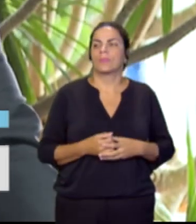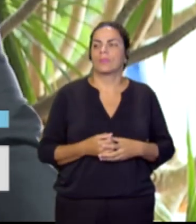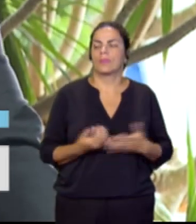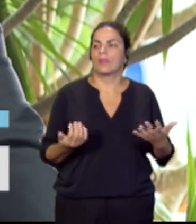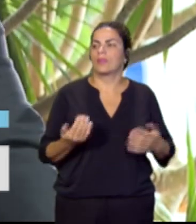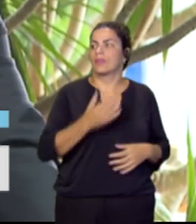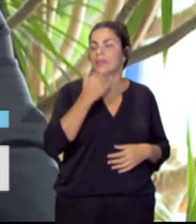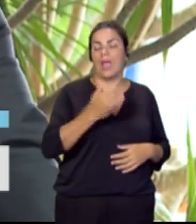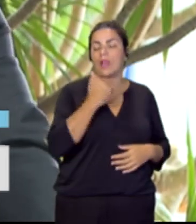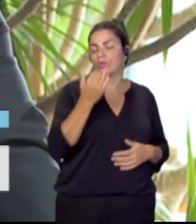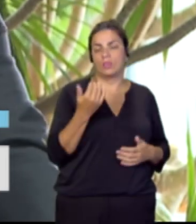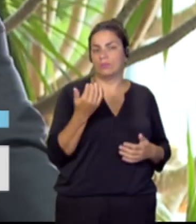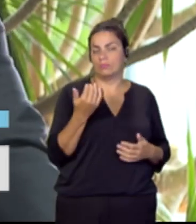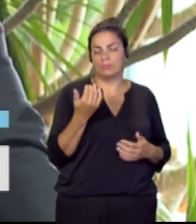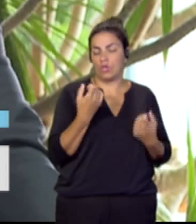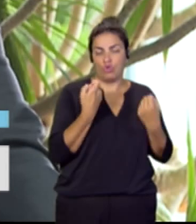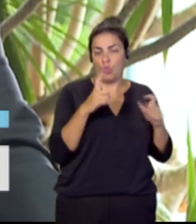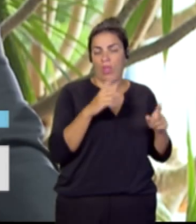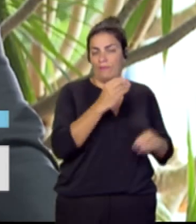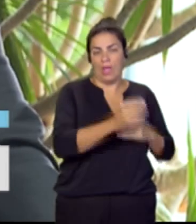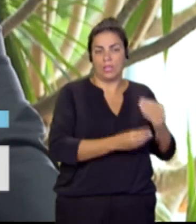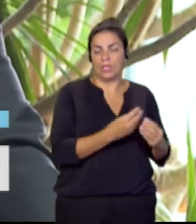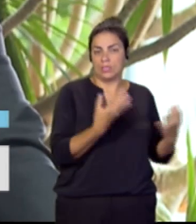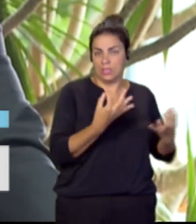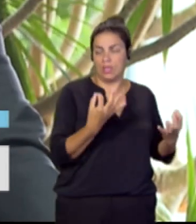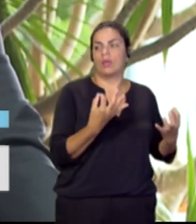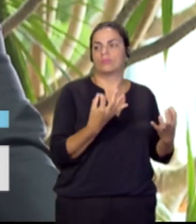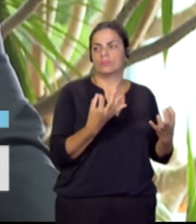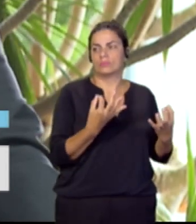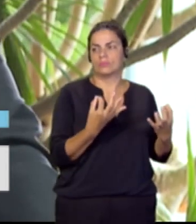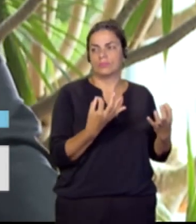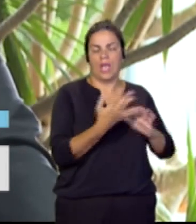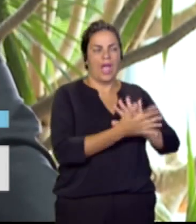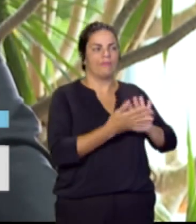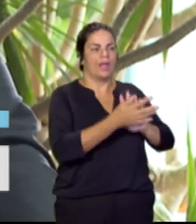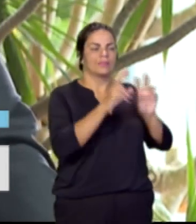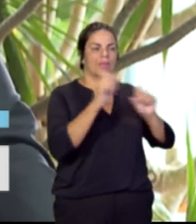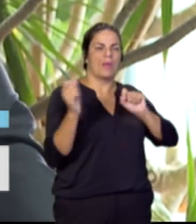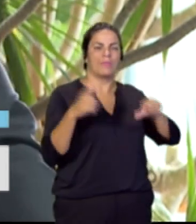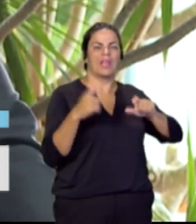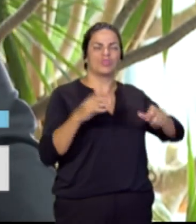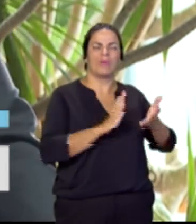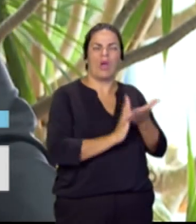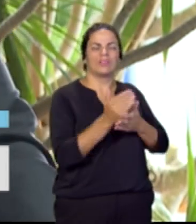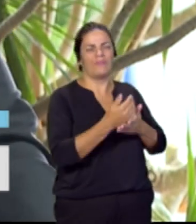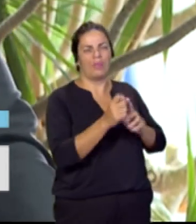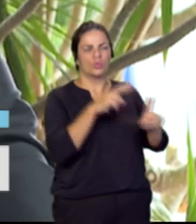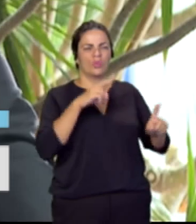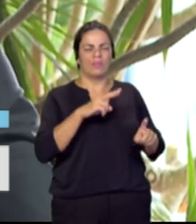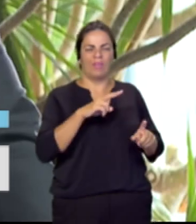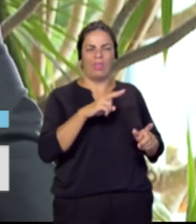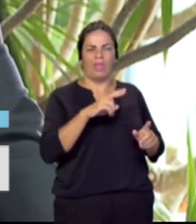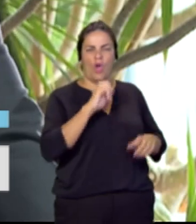es tratar la migración a través de este prisma de odio, del rechazo al otro,